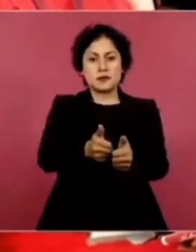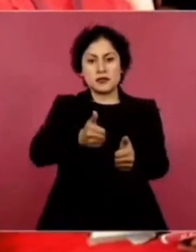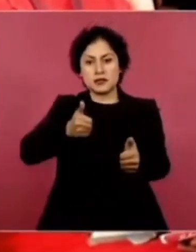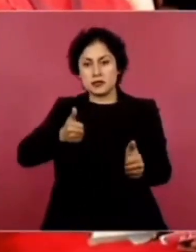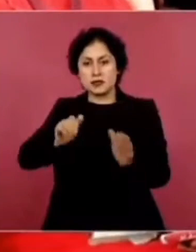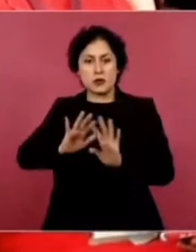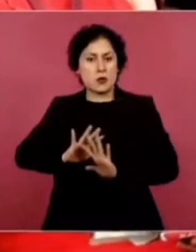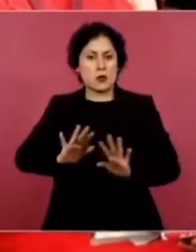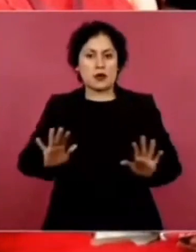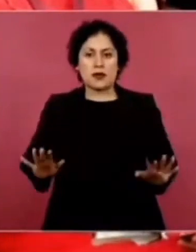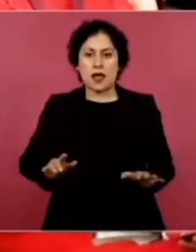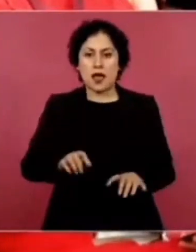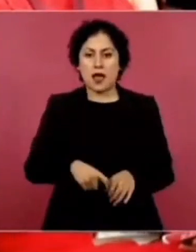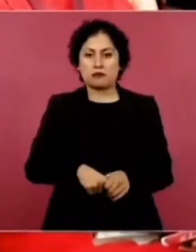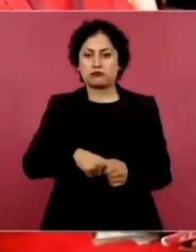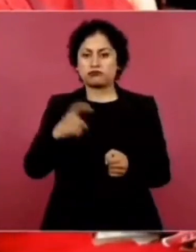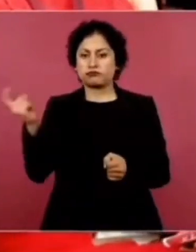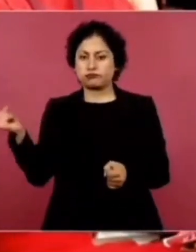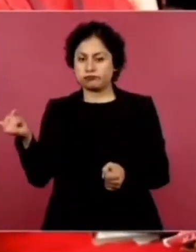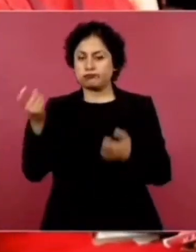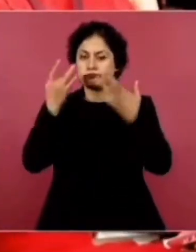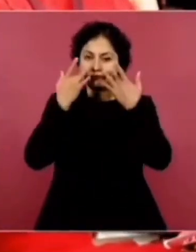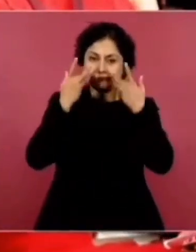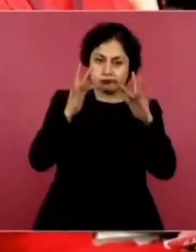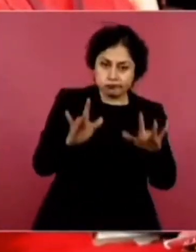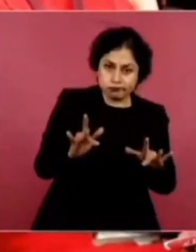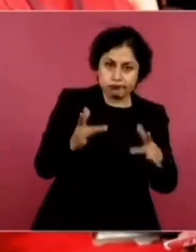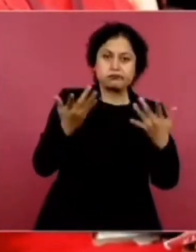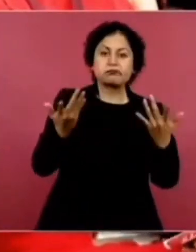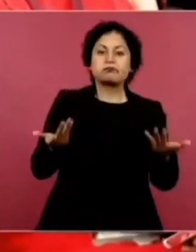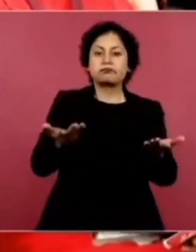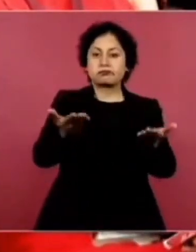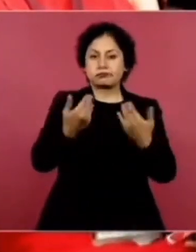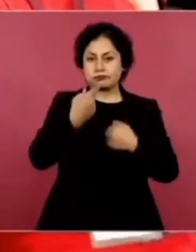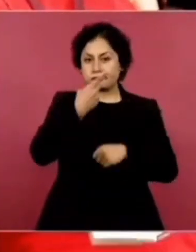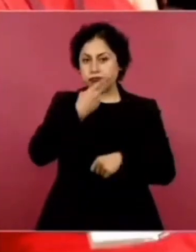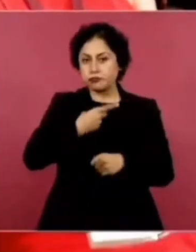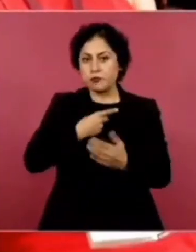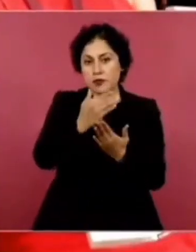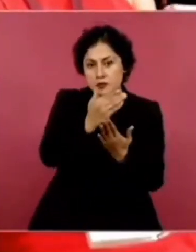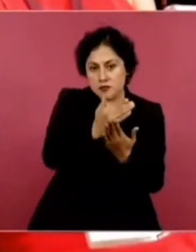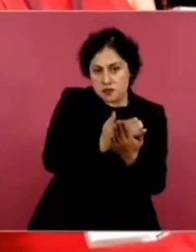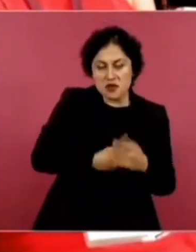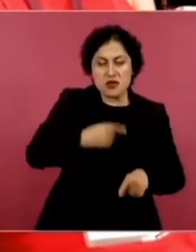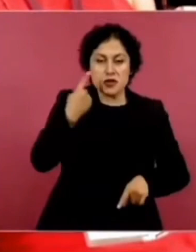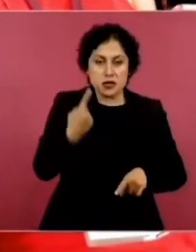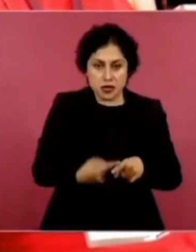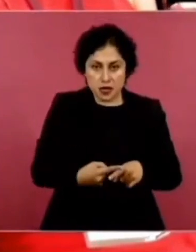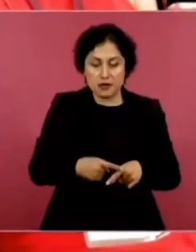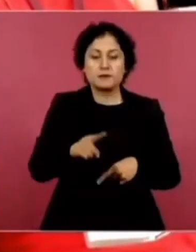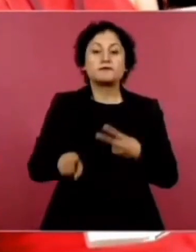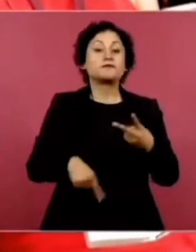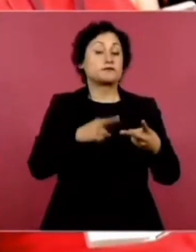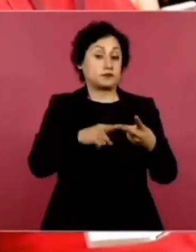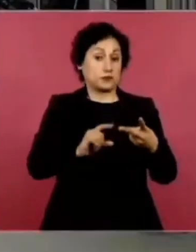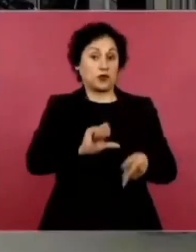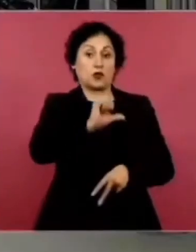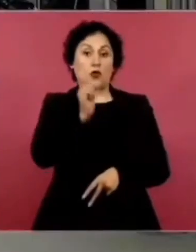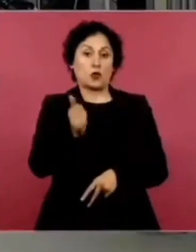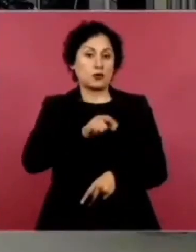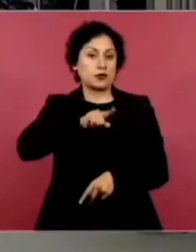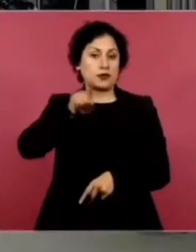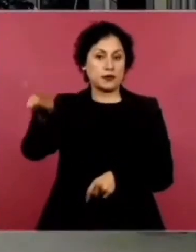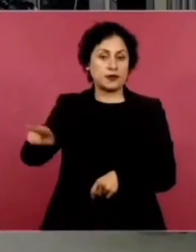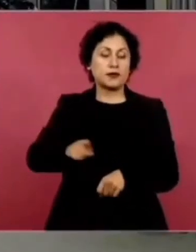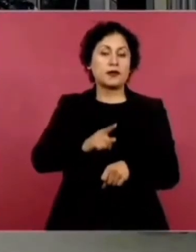cargo? Y si nos puede ya dar este adelanto. Y finalmente también del pueblo de Tabasco, pues